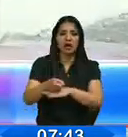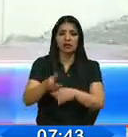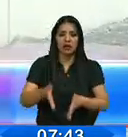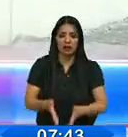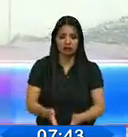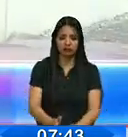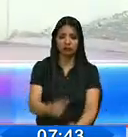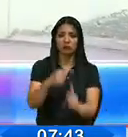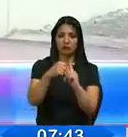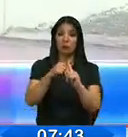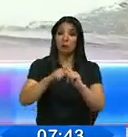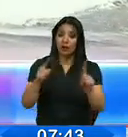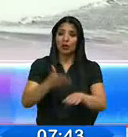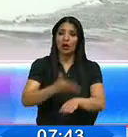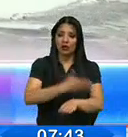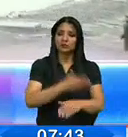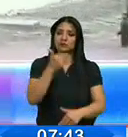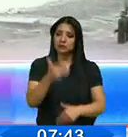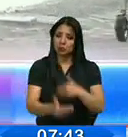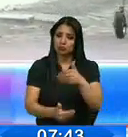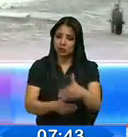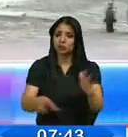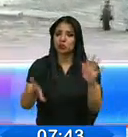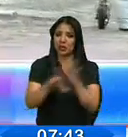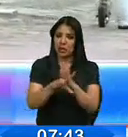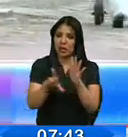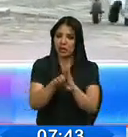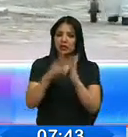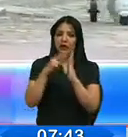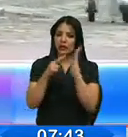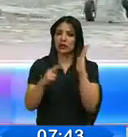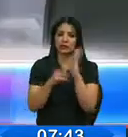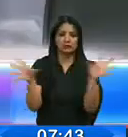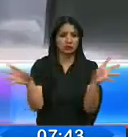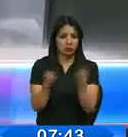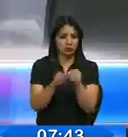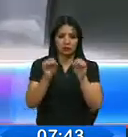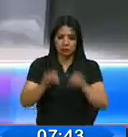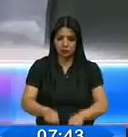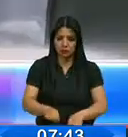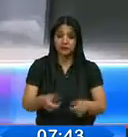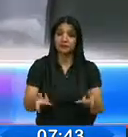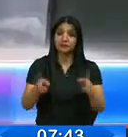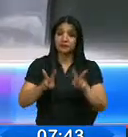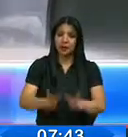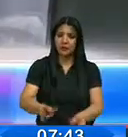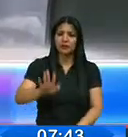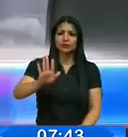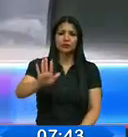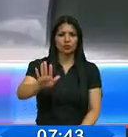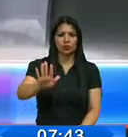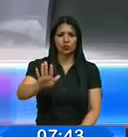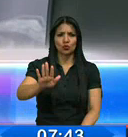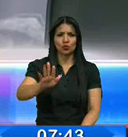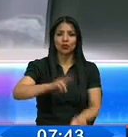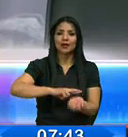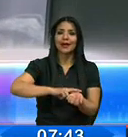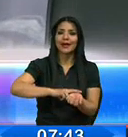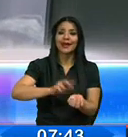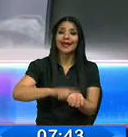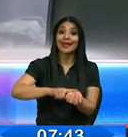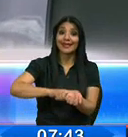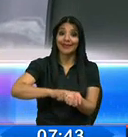eso sí, siguiendo todo el proceso legal y con los respectivos registros. También se toman muestras de genéticas o de,